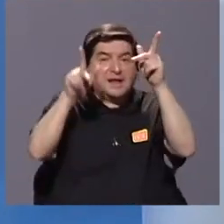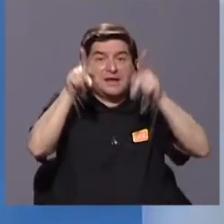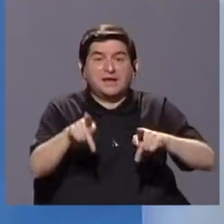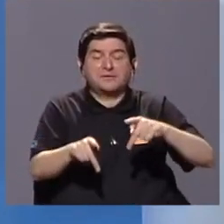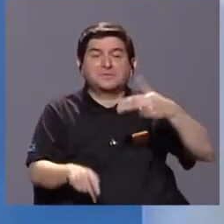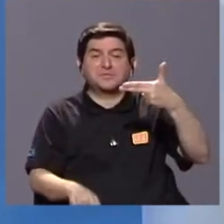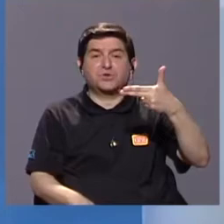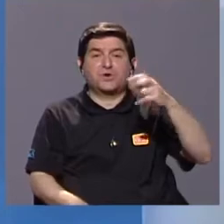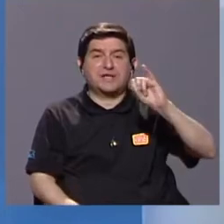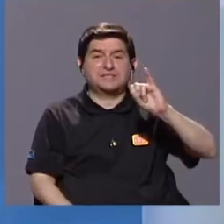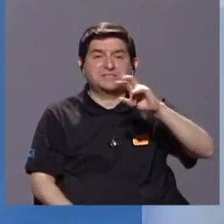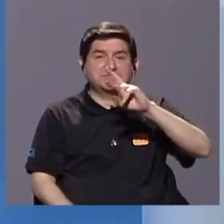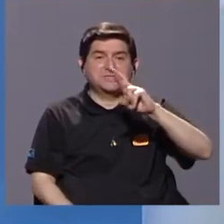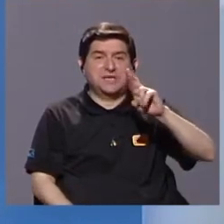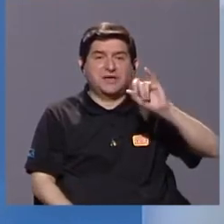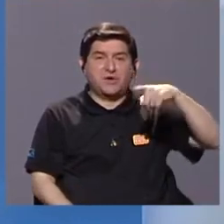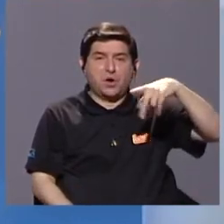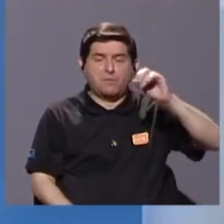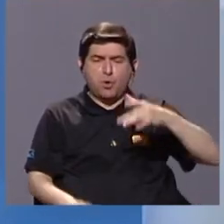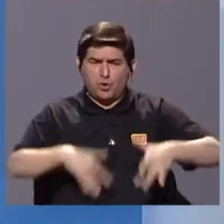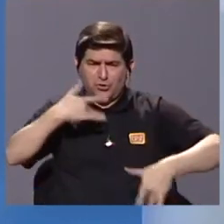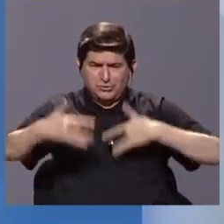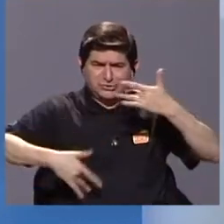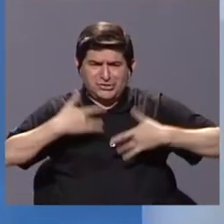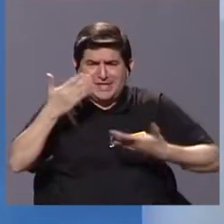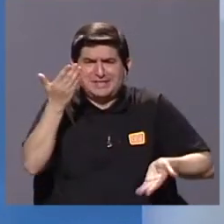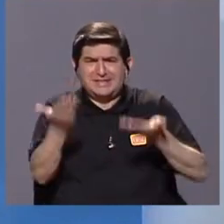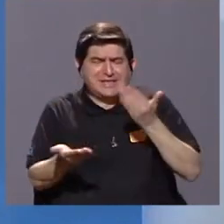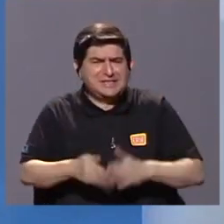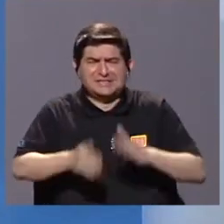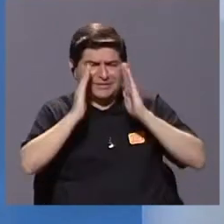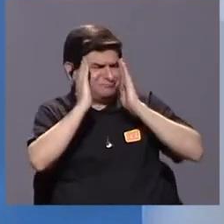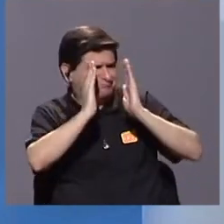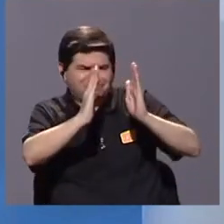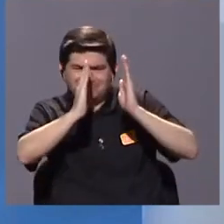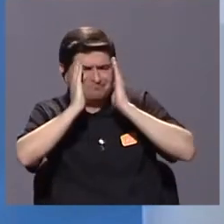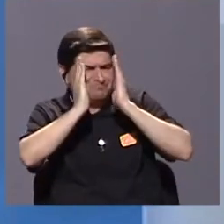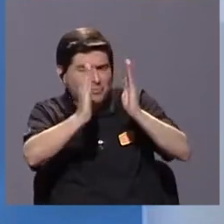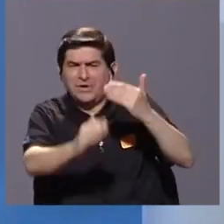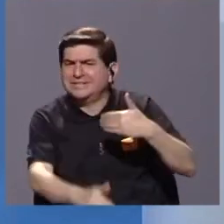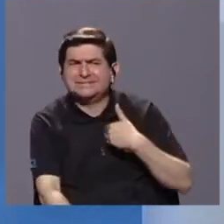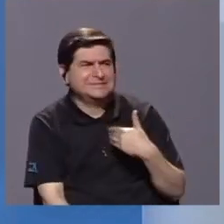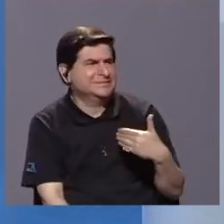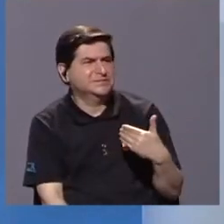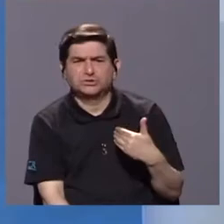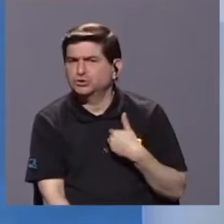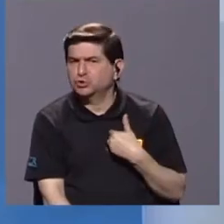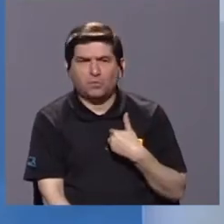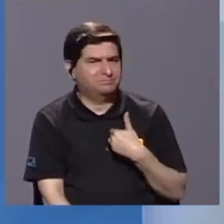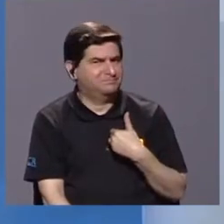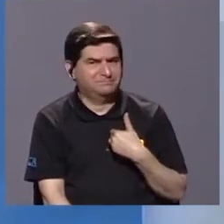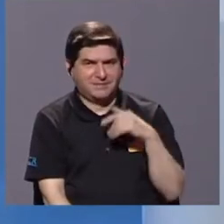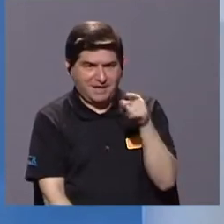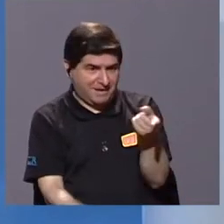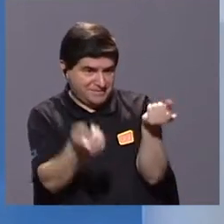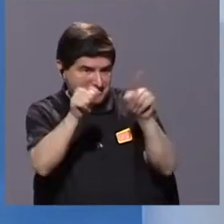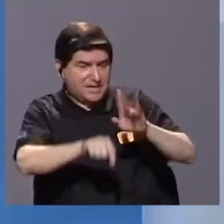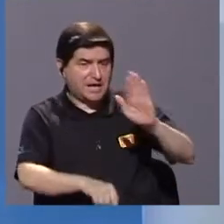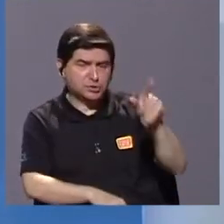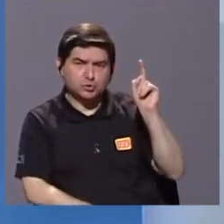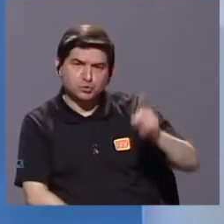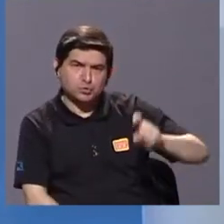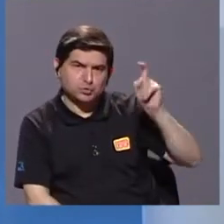sentía que de alguna manera se había dejado de lado, que no se le estaba llamando o tomando atención a sus